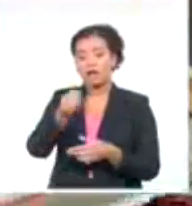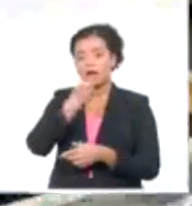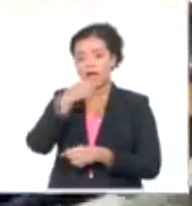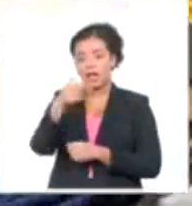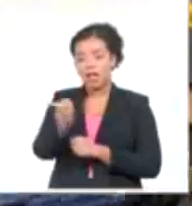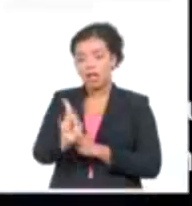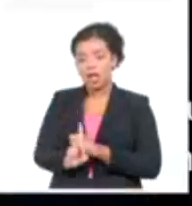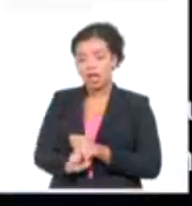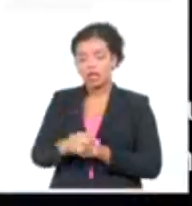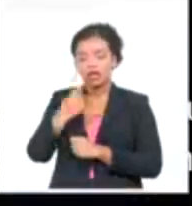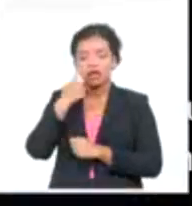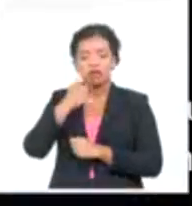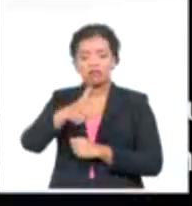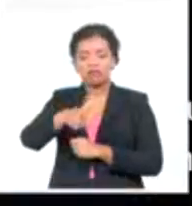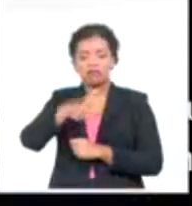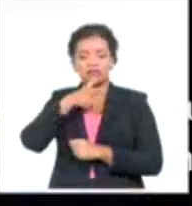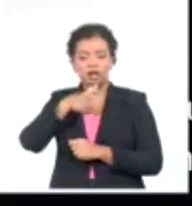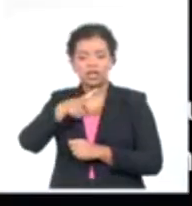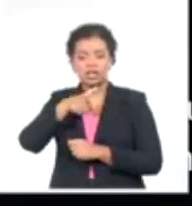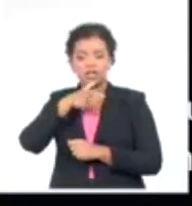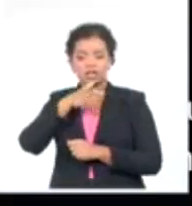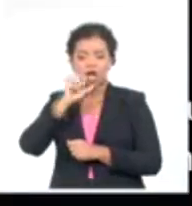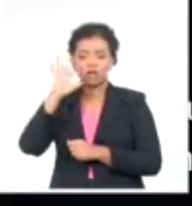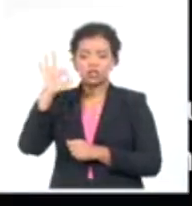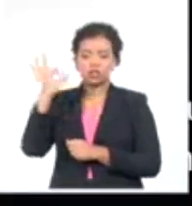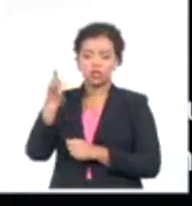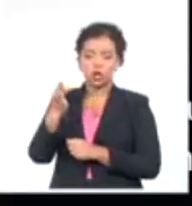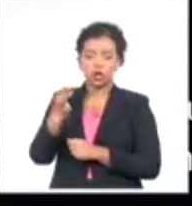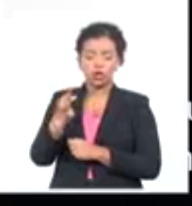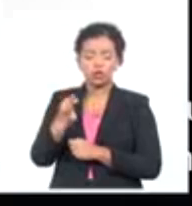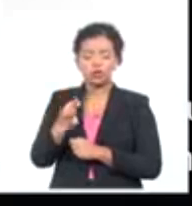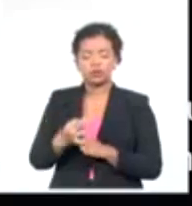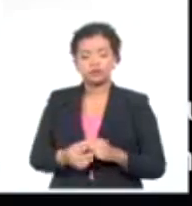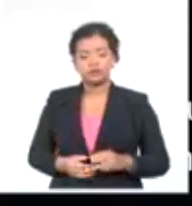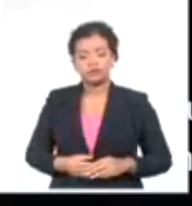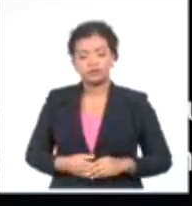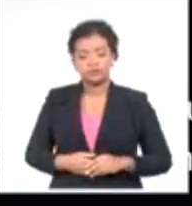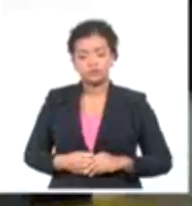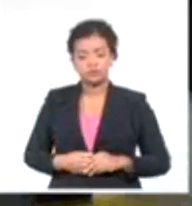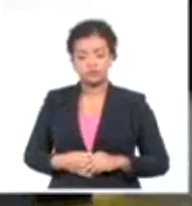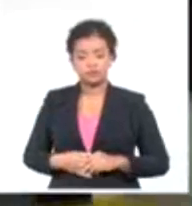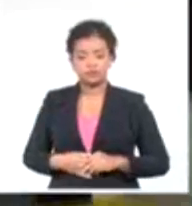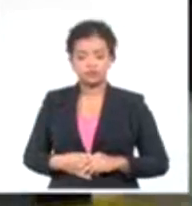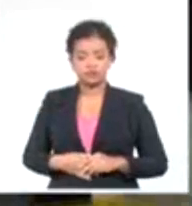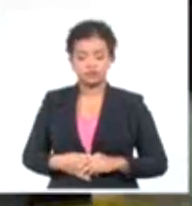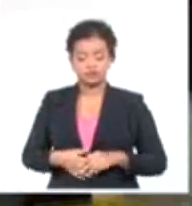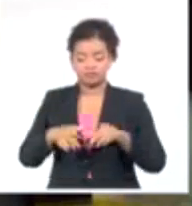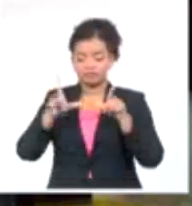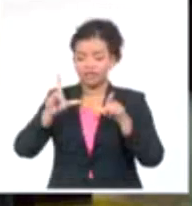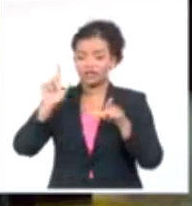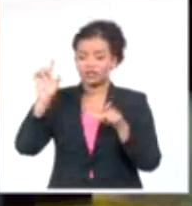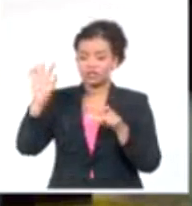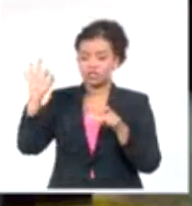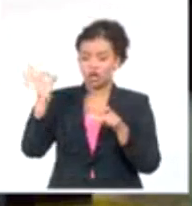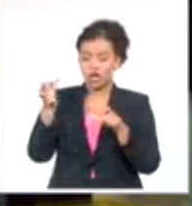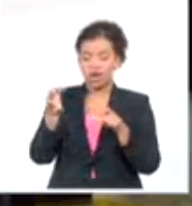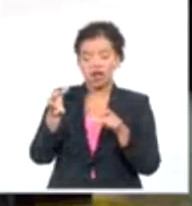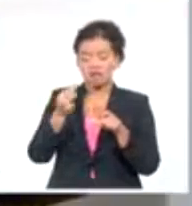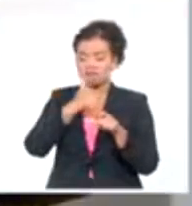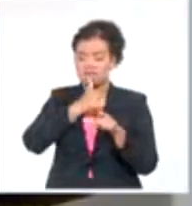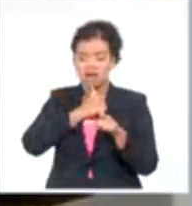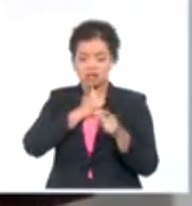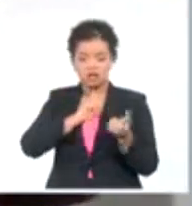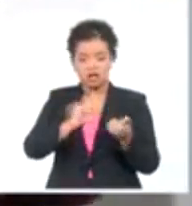por medio de baterías, celdas solares y conexión eléctrica. Son dos microcontroladoras encargados de medir las variables, de